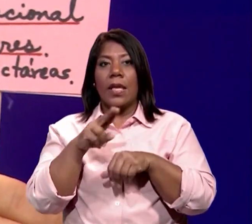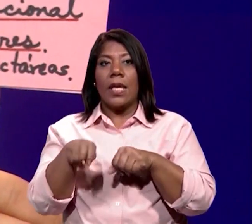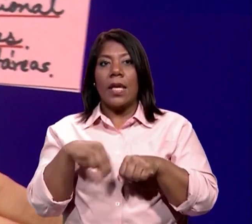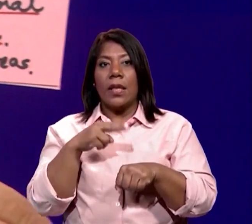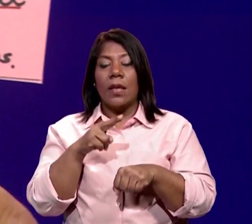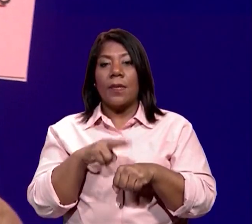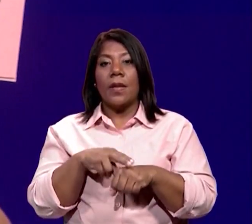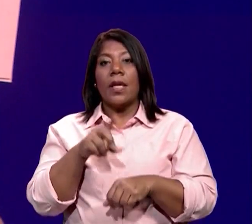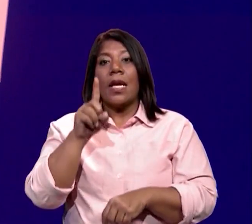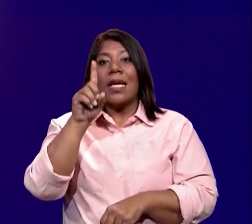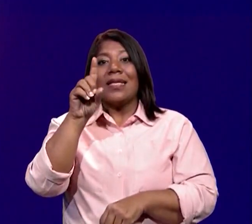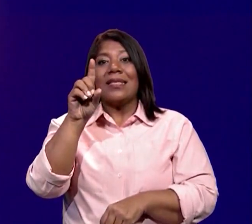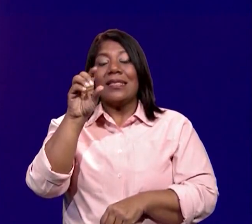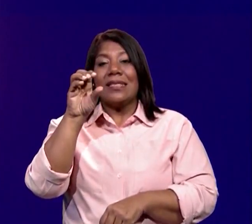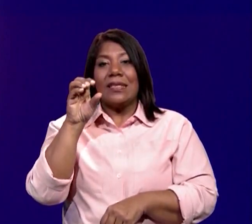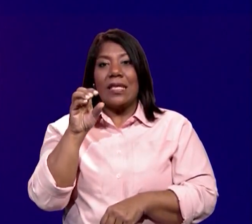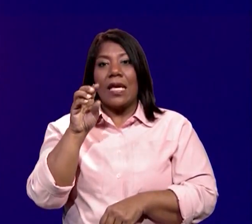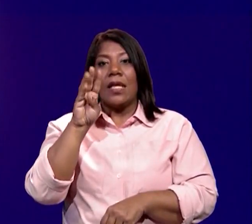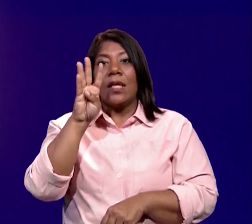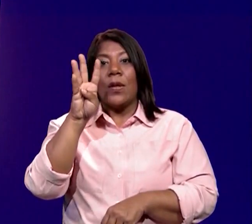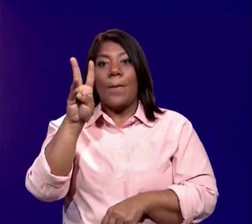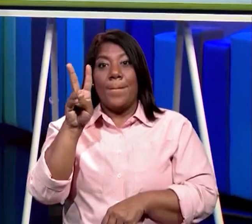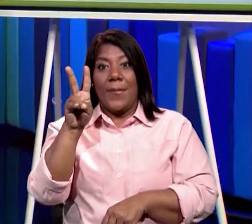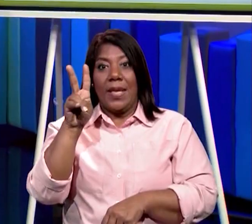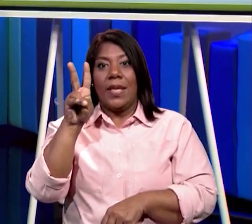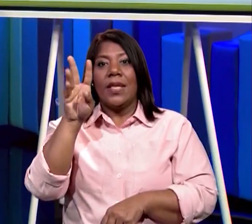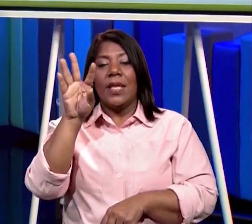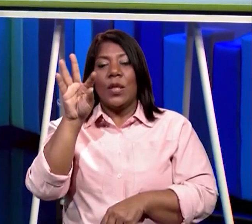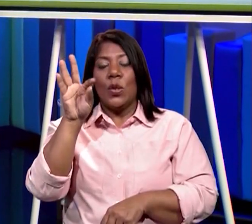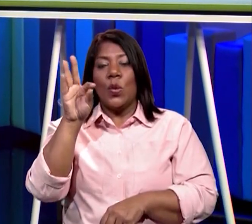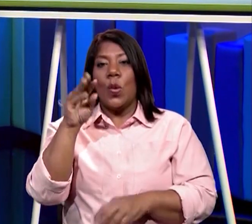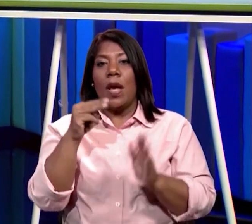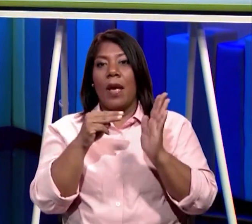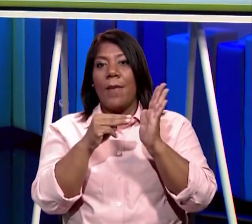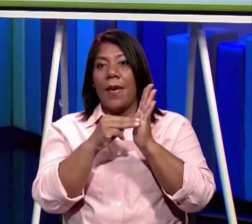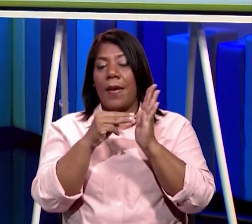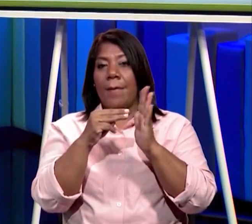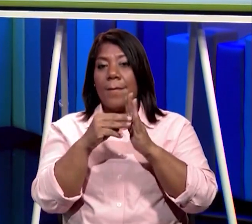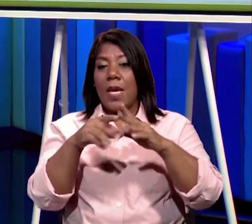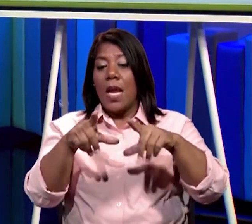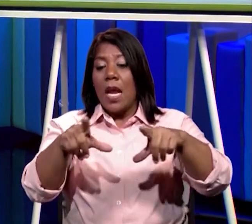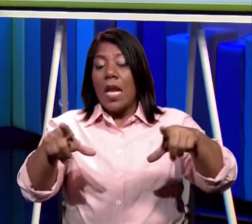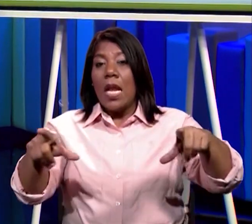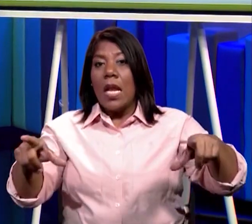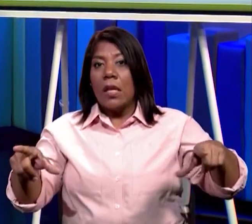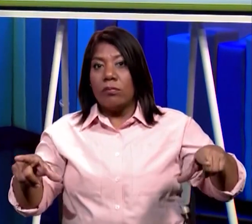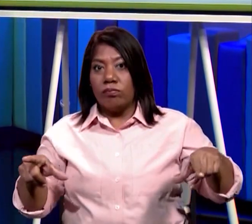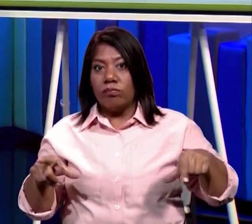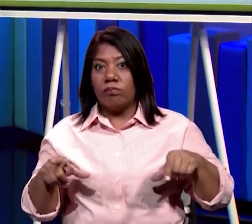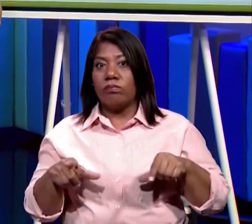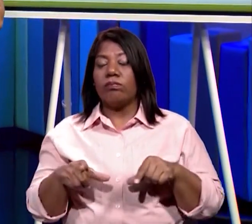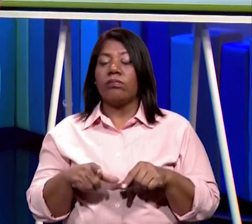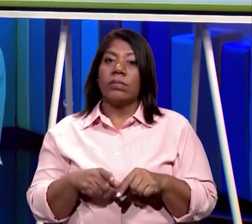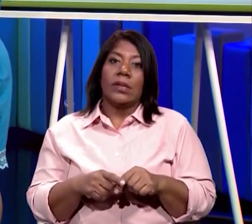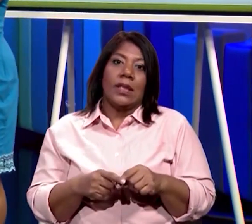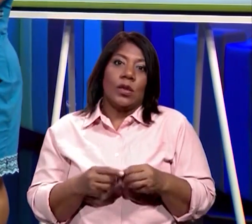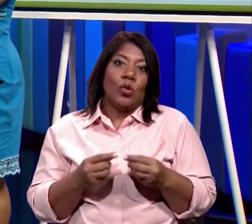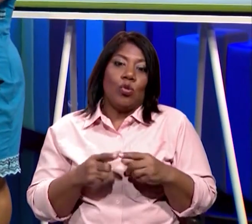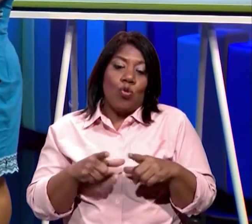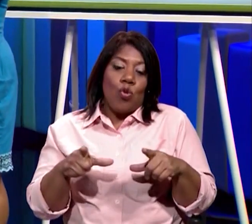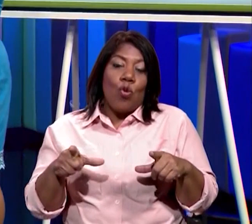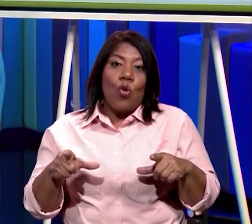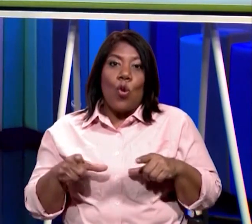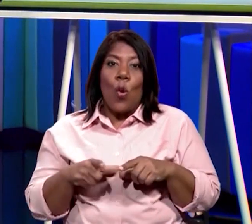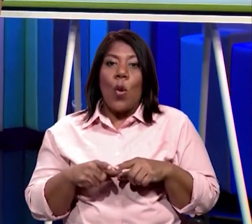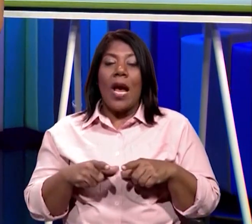129 mil hectáreas. ¡Guau, es grandísimo! Sí, los niños tienen que conocer que hay